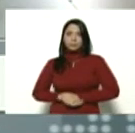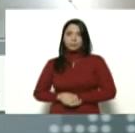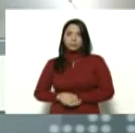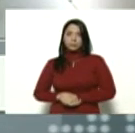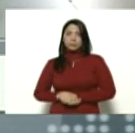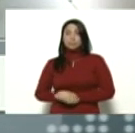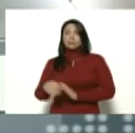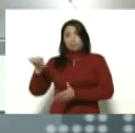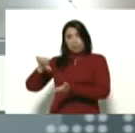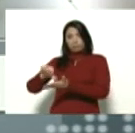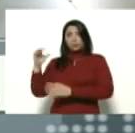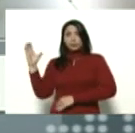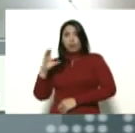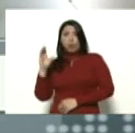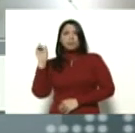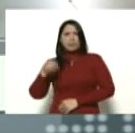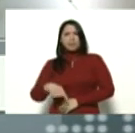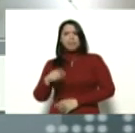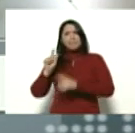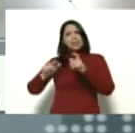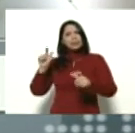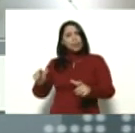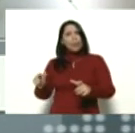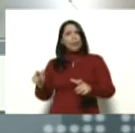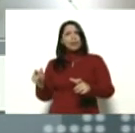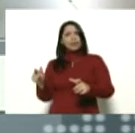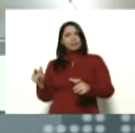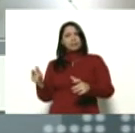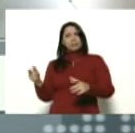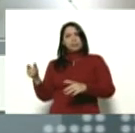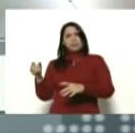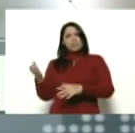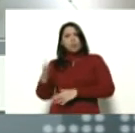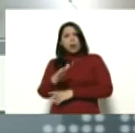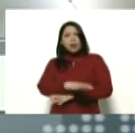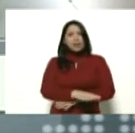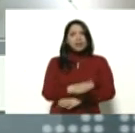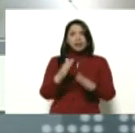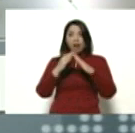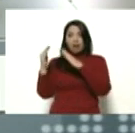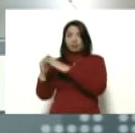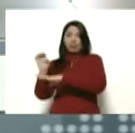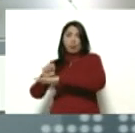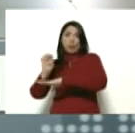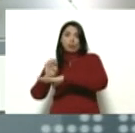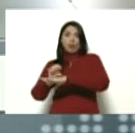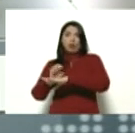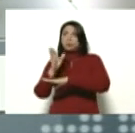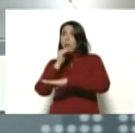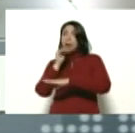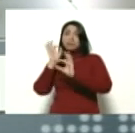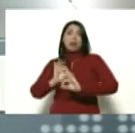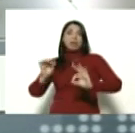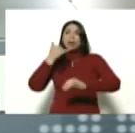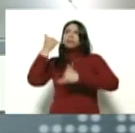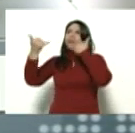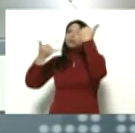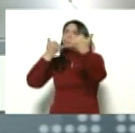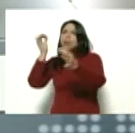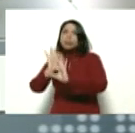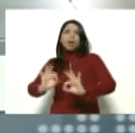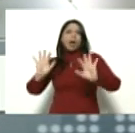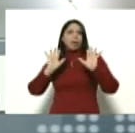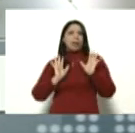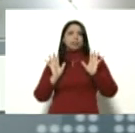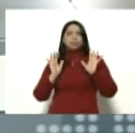en Guayaquil, la gente se muere en las calles, en las casas. No hay quien le conteste un teléfono a nadie, no hay quien le dé